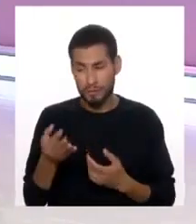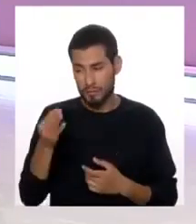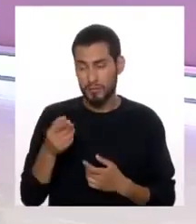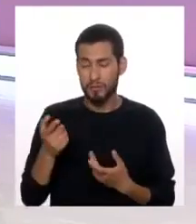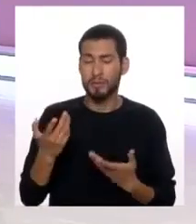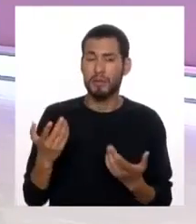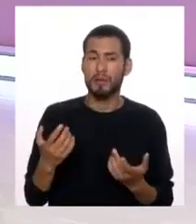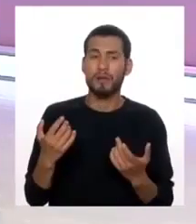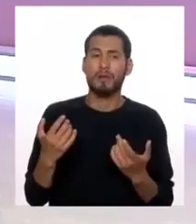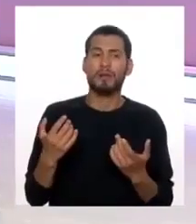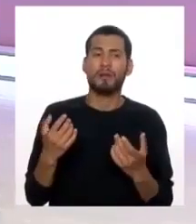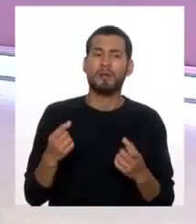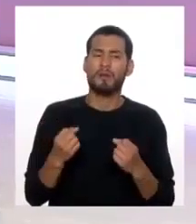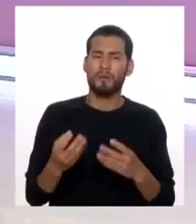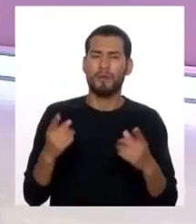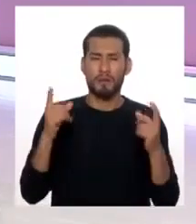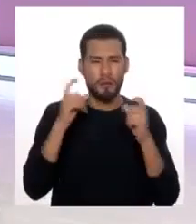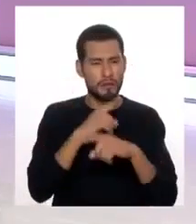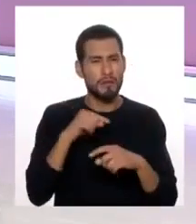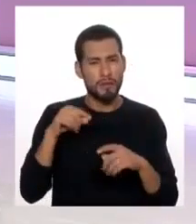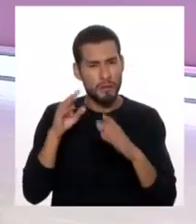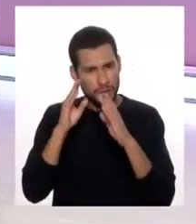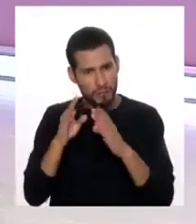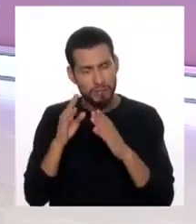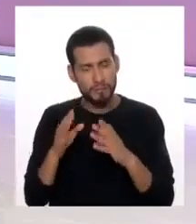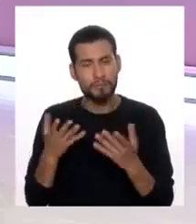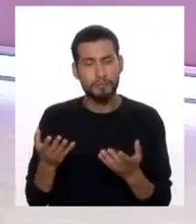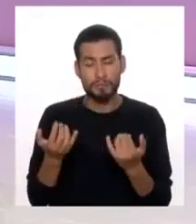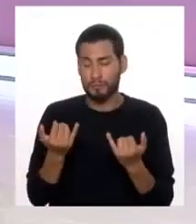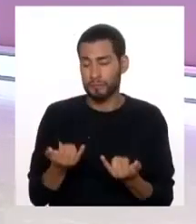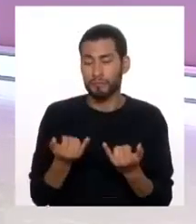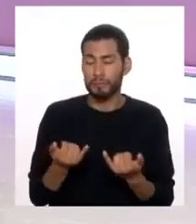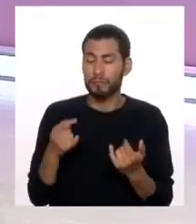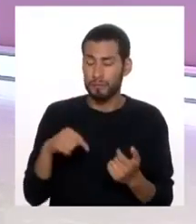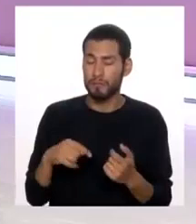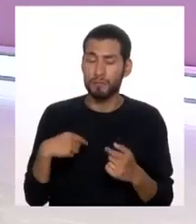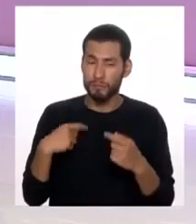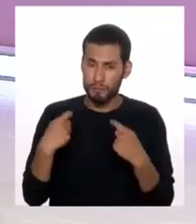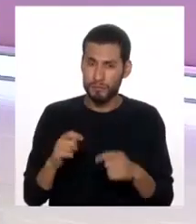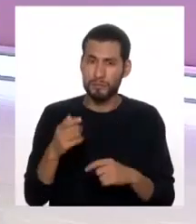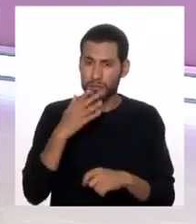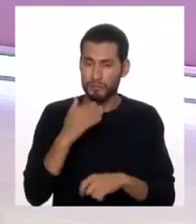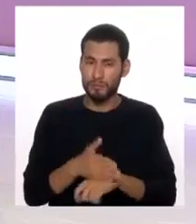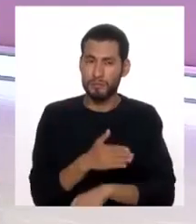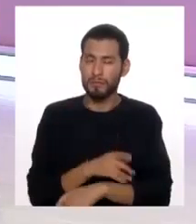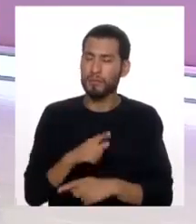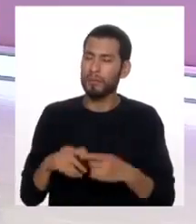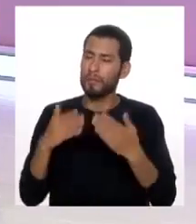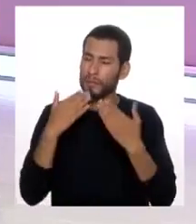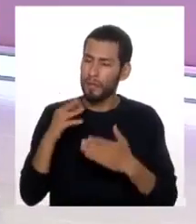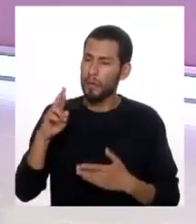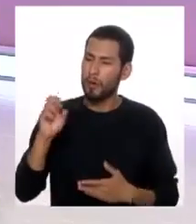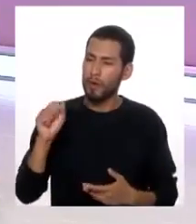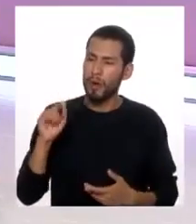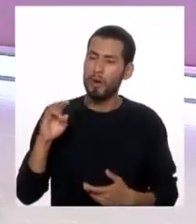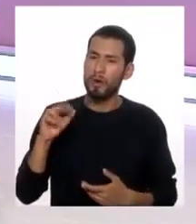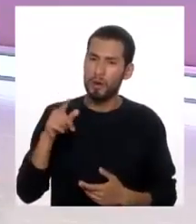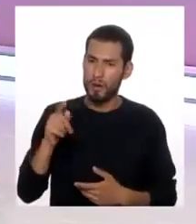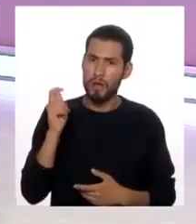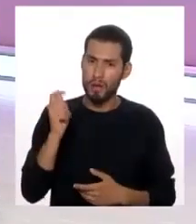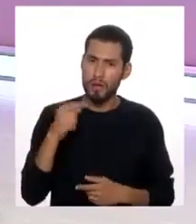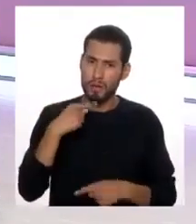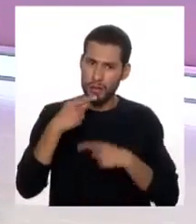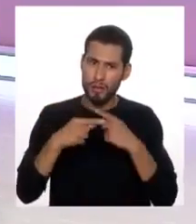doctor? Se volvió muy difícil esta atención que ahora la estamos tratando de mejorar. Pero muchísimas gracias, Rosaura, por dar tu